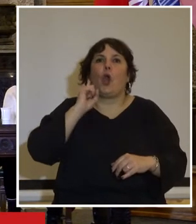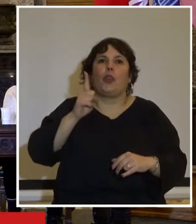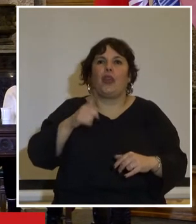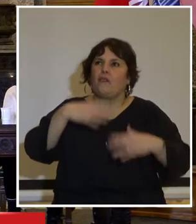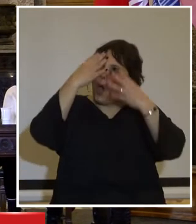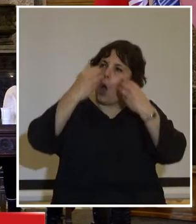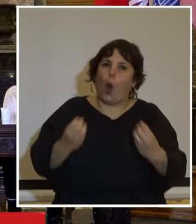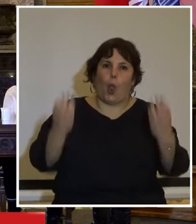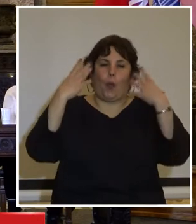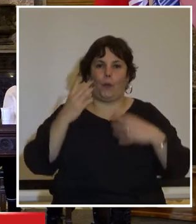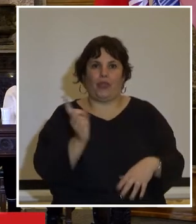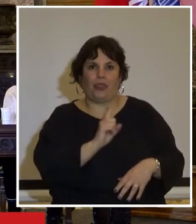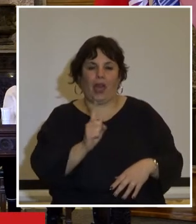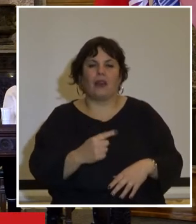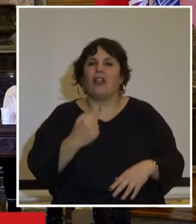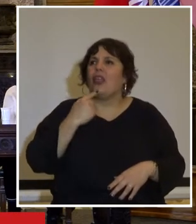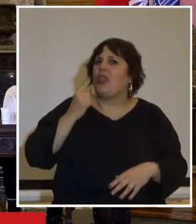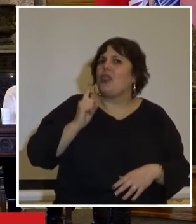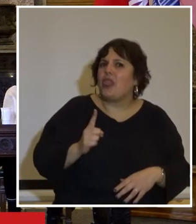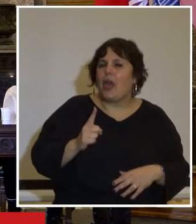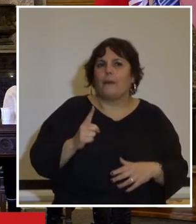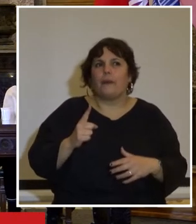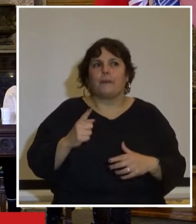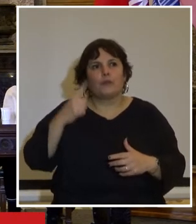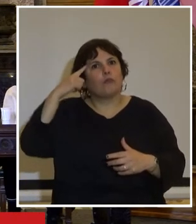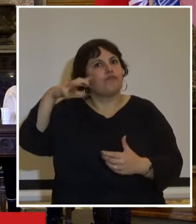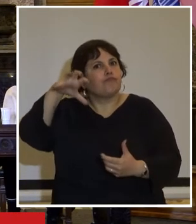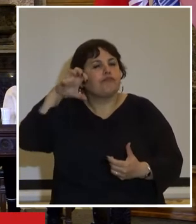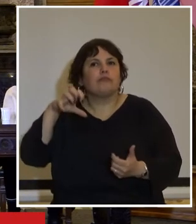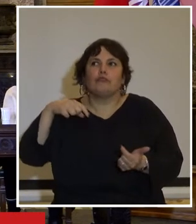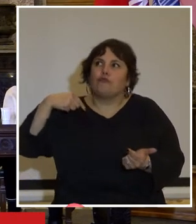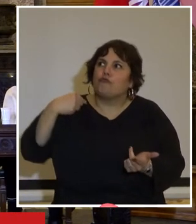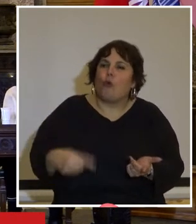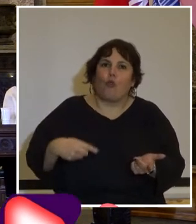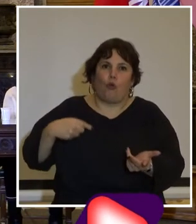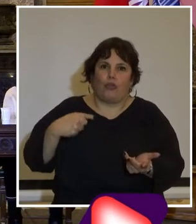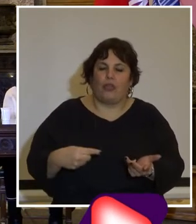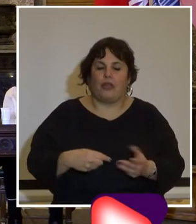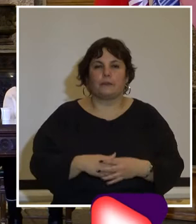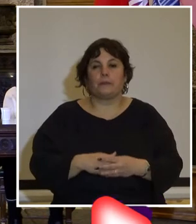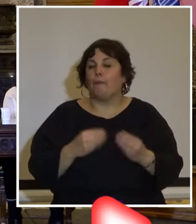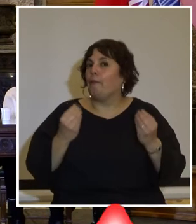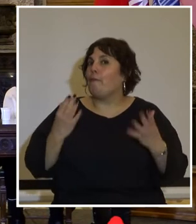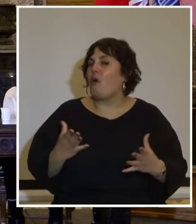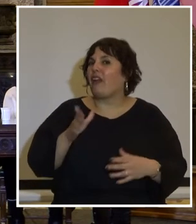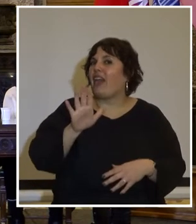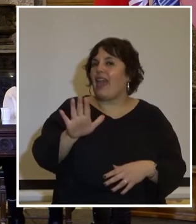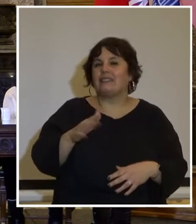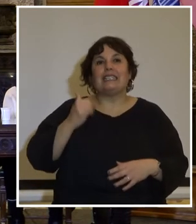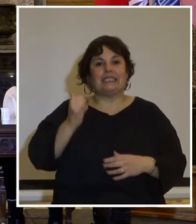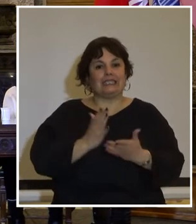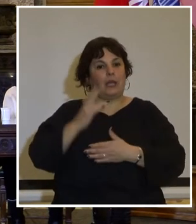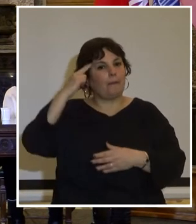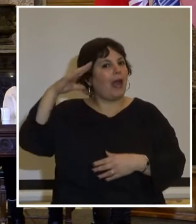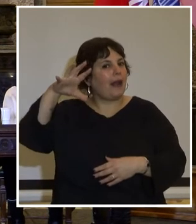en el olvido. Debe ser rememorada una y otra vez, porque es desde el recuerdo,